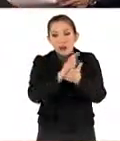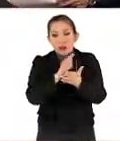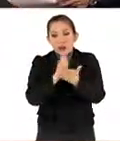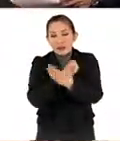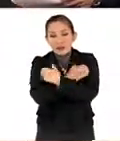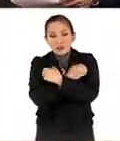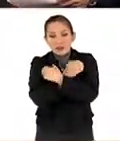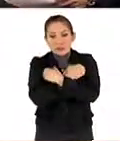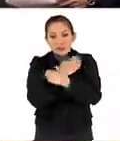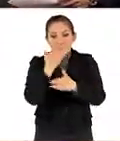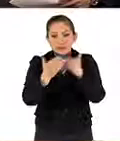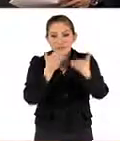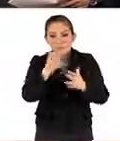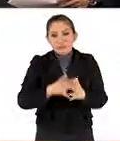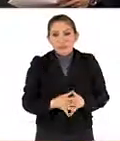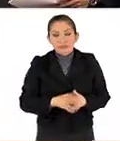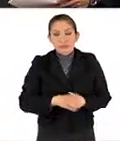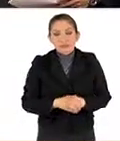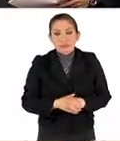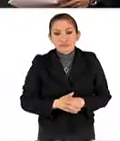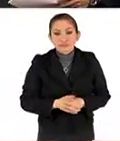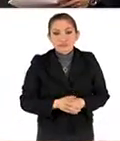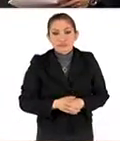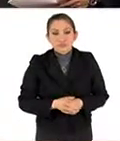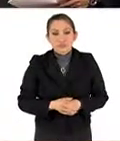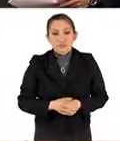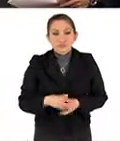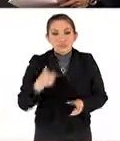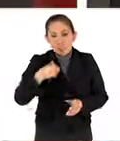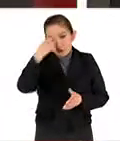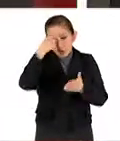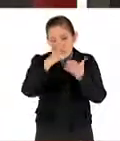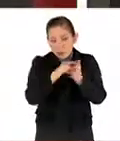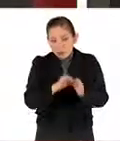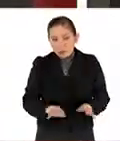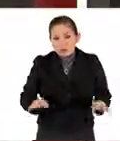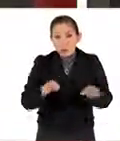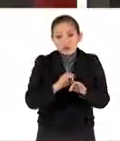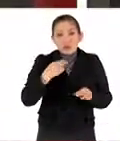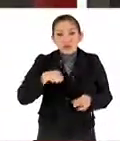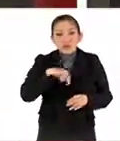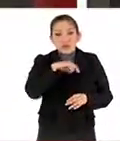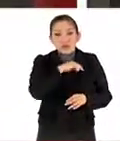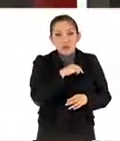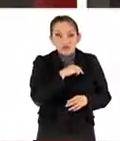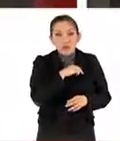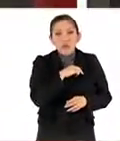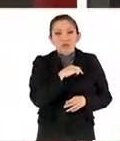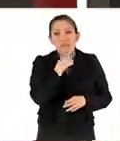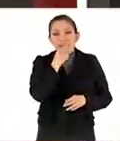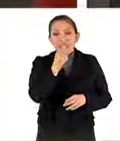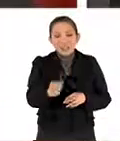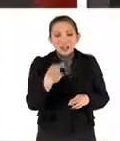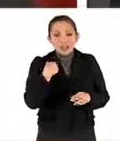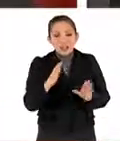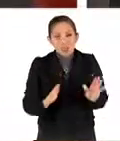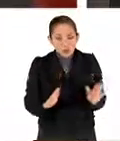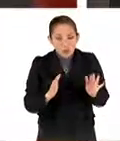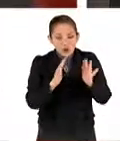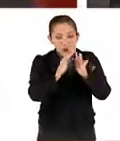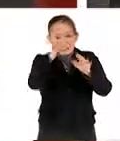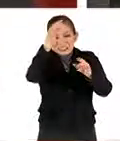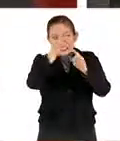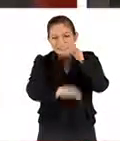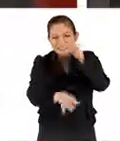educativas que se han venido desarrollando? Bueno, yo creo que una parte muy importante, nosotros estaríamos, por decirlo así, en la punta de la